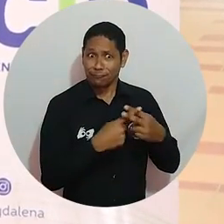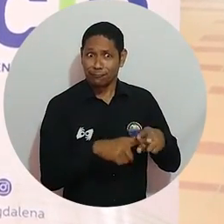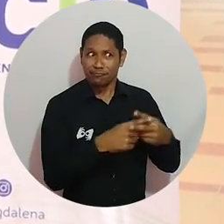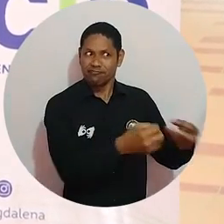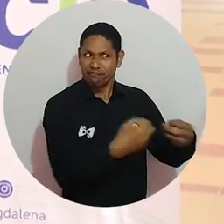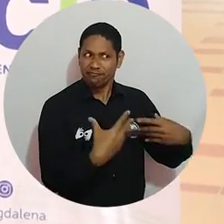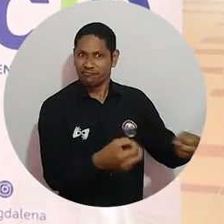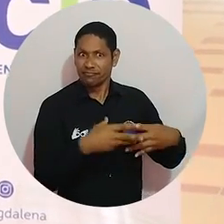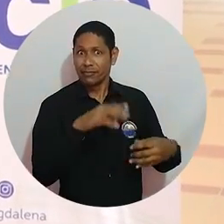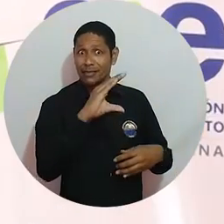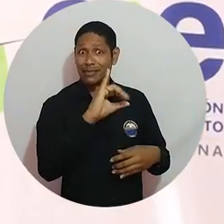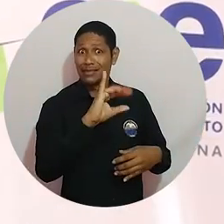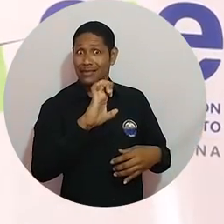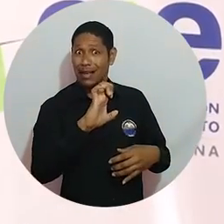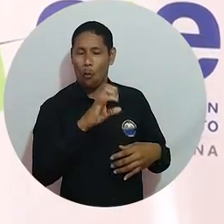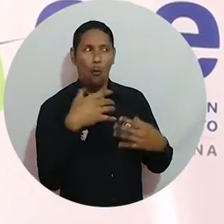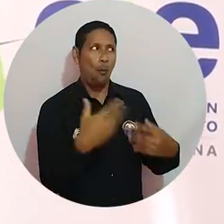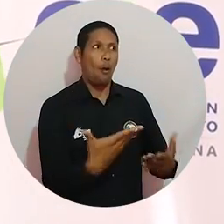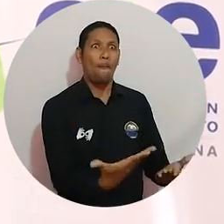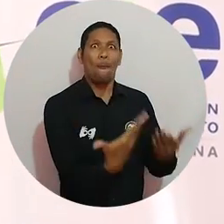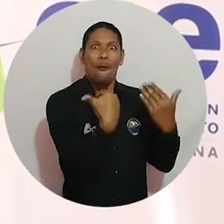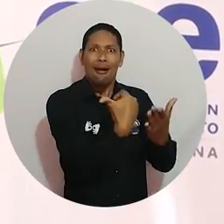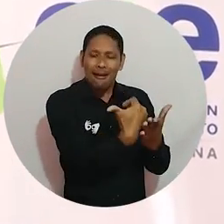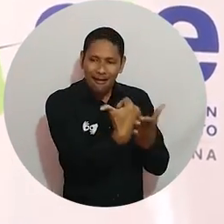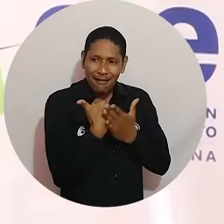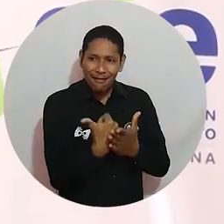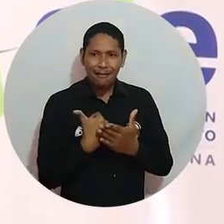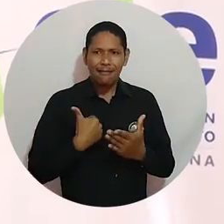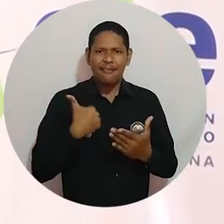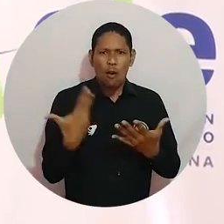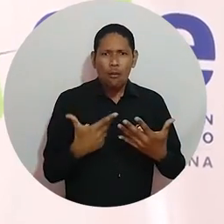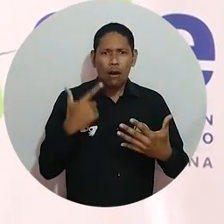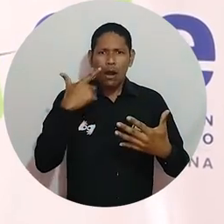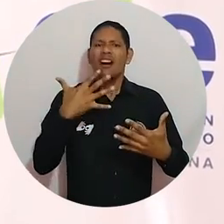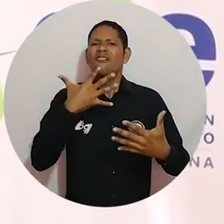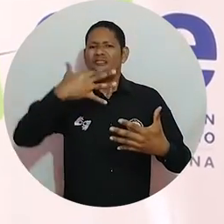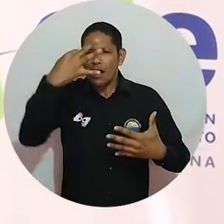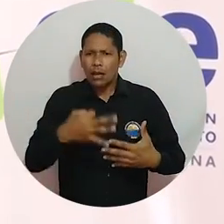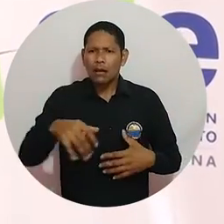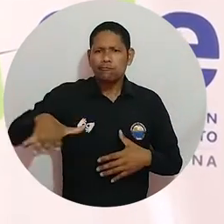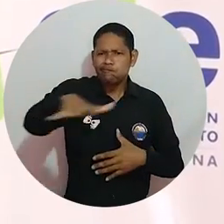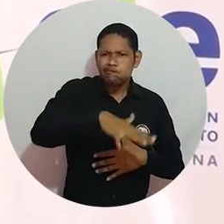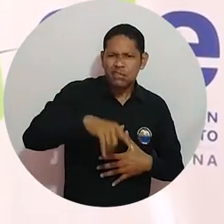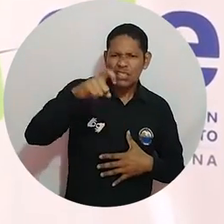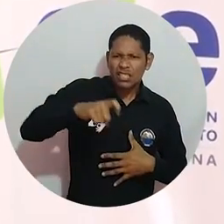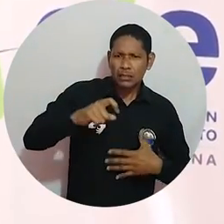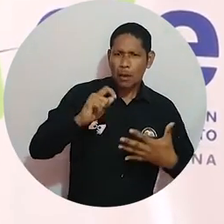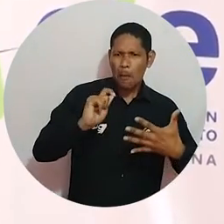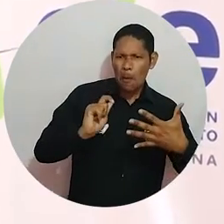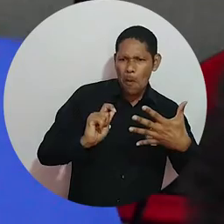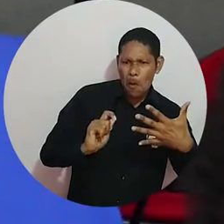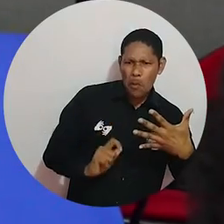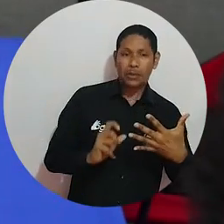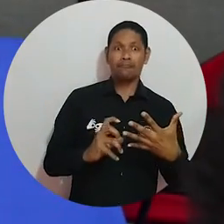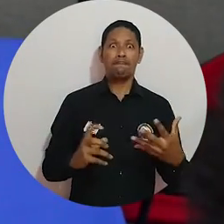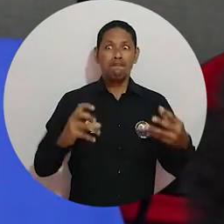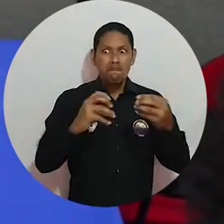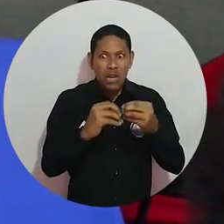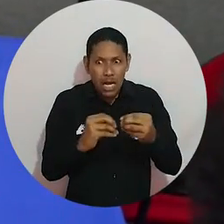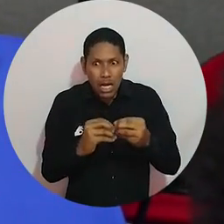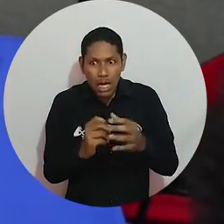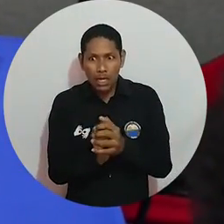que nos ha brindado CIE nos ha proporcionado muchas cosas para de pronto determinar cuáles son las necesidades en sí que tienen los